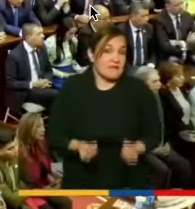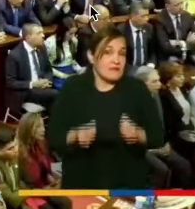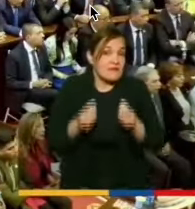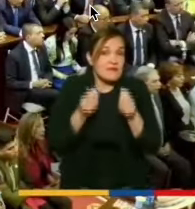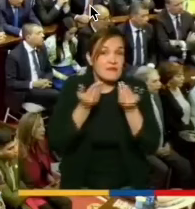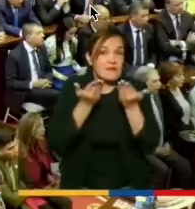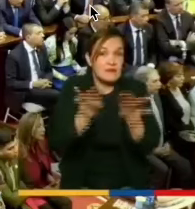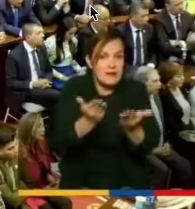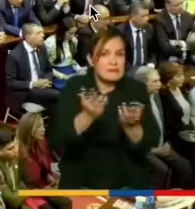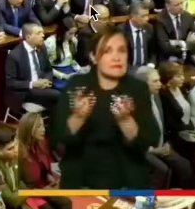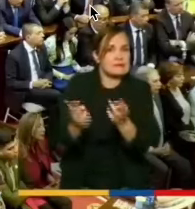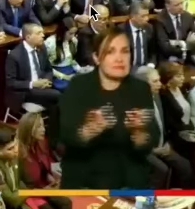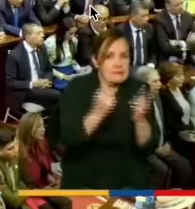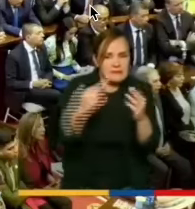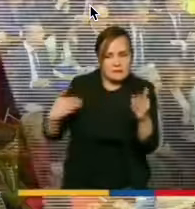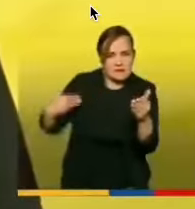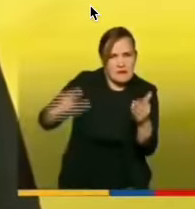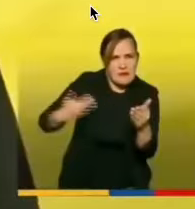reiterada